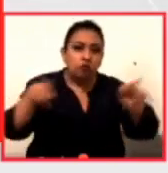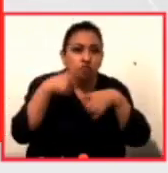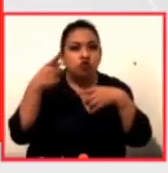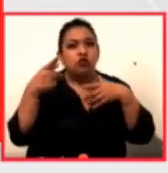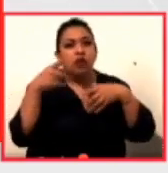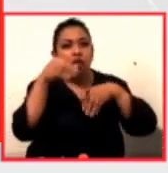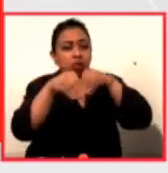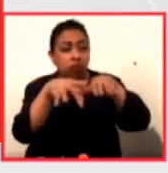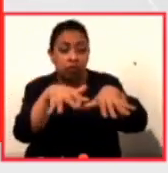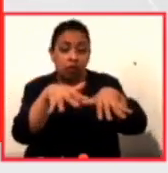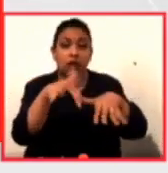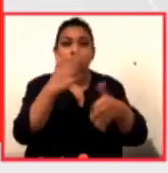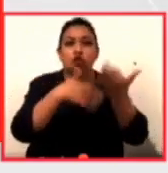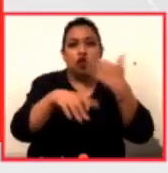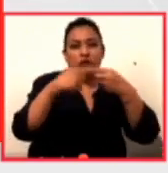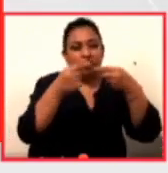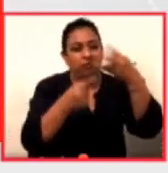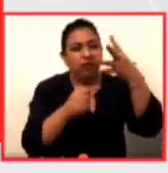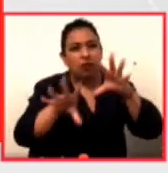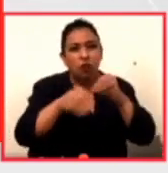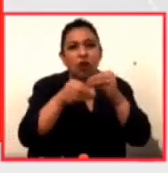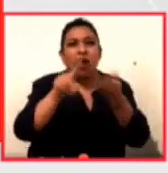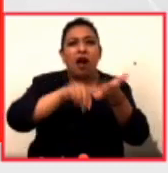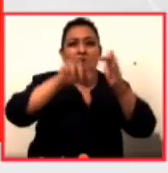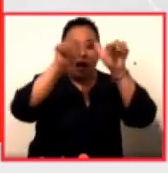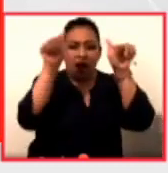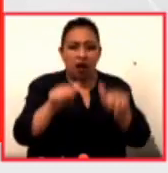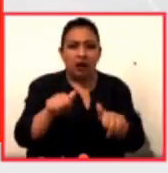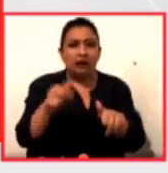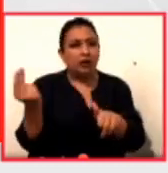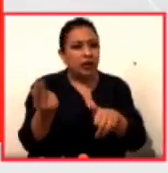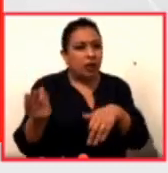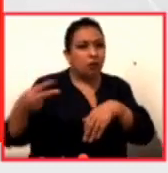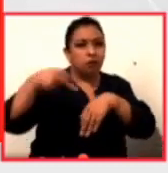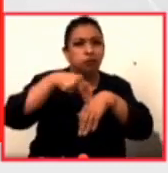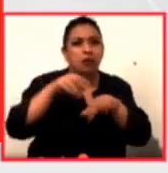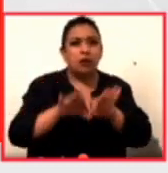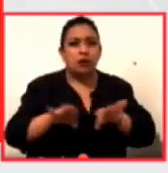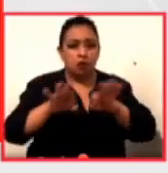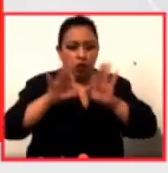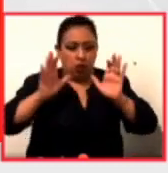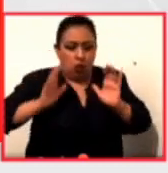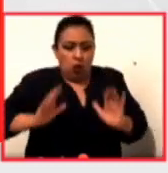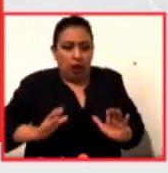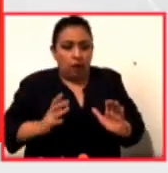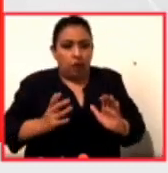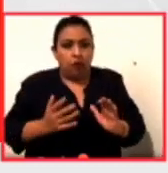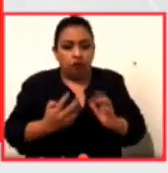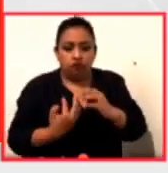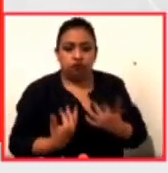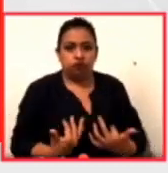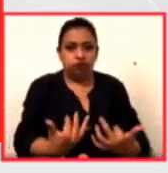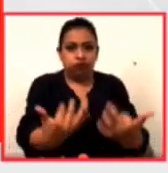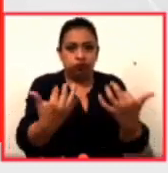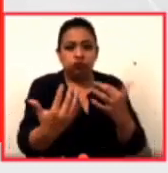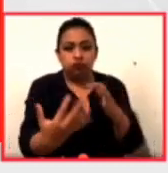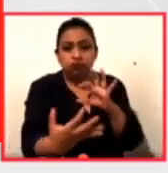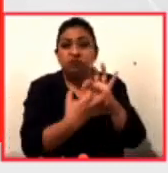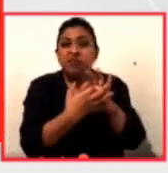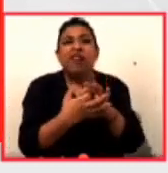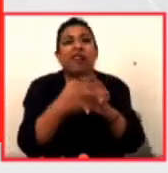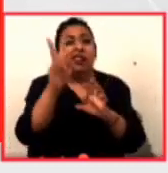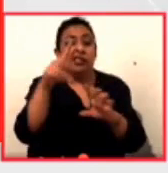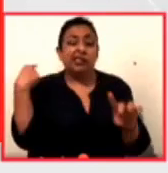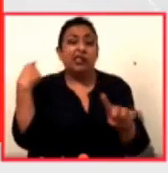todas las artes que implican la presencia del cuerpo y el encuentro con el otro, todo lo que desafortunadamente no hemos podido hacer en estas